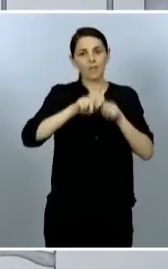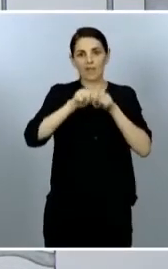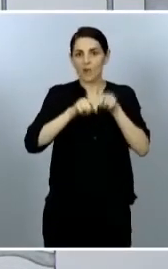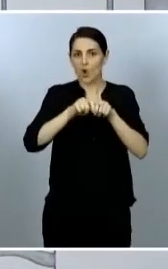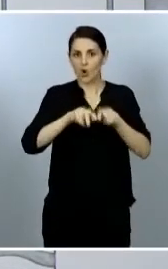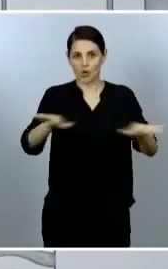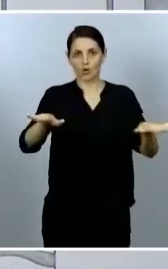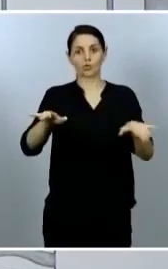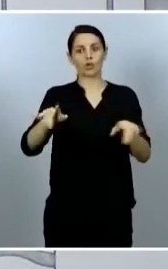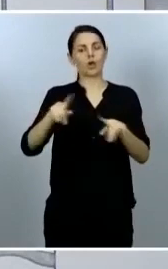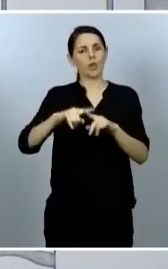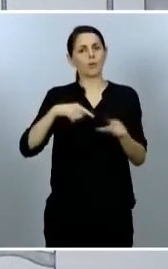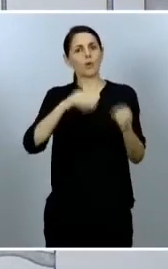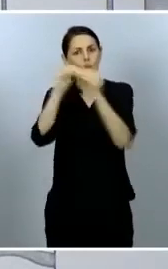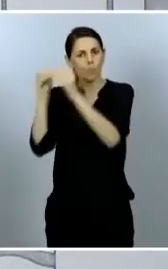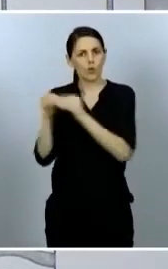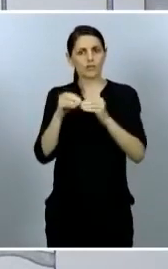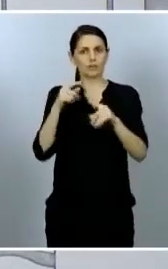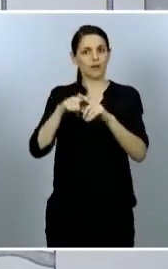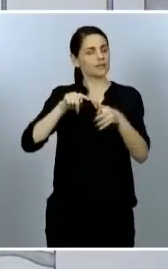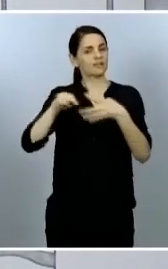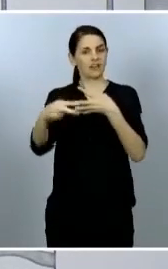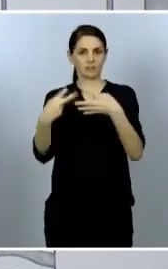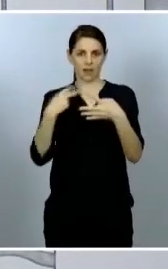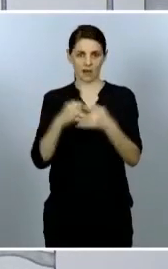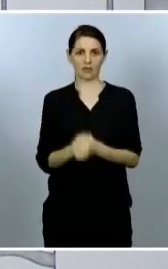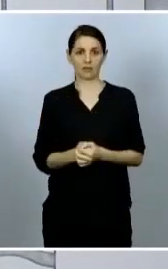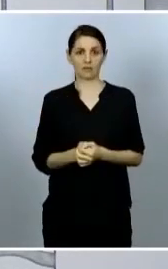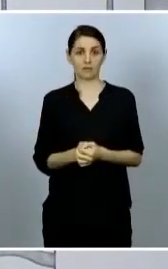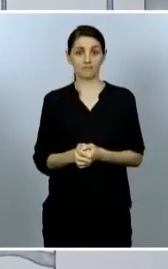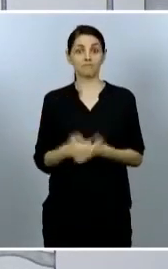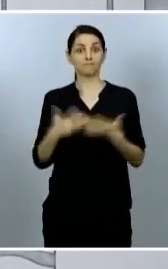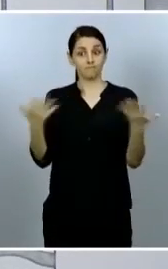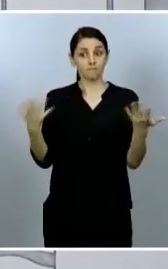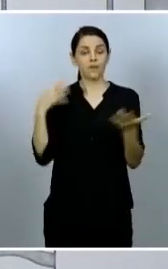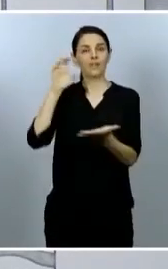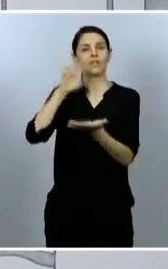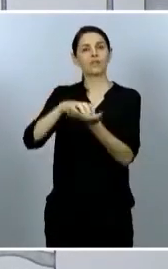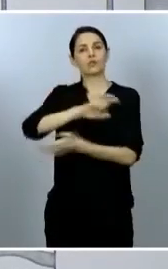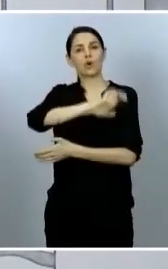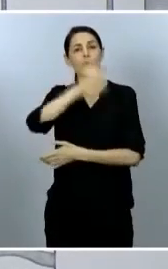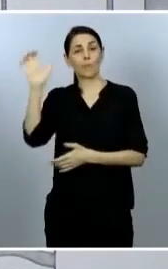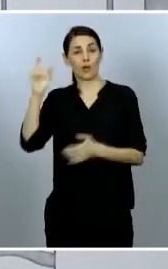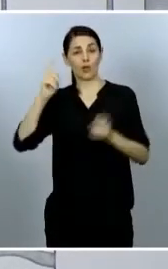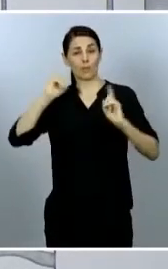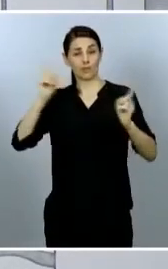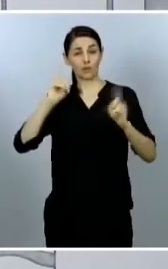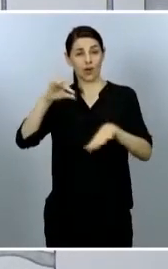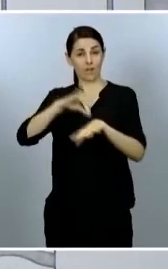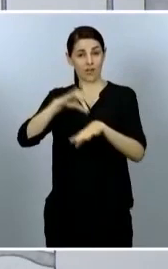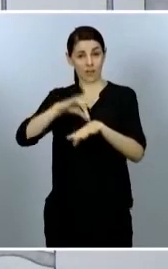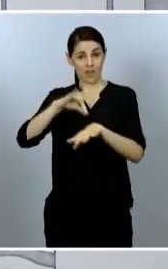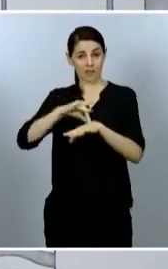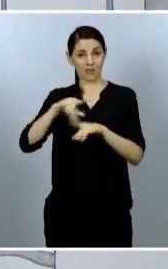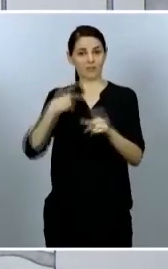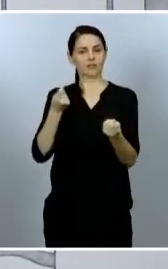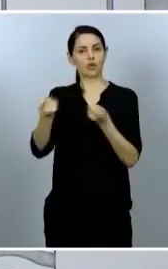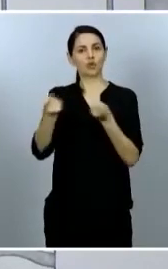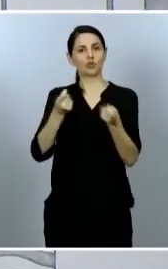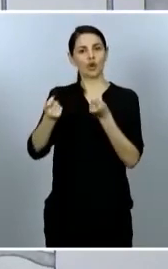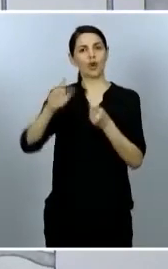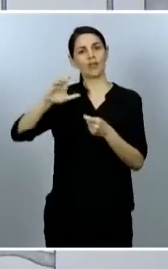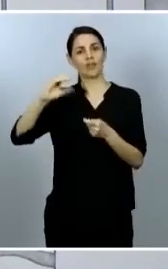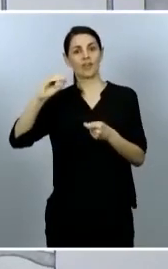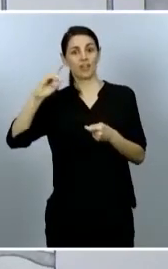en las que se considera que el ICDC, el Centro Europeo para la Prevención de la Enfermedad y el Control, tenga un papel